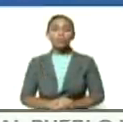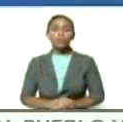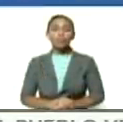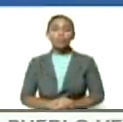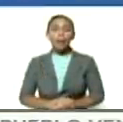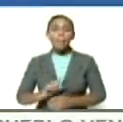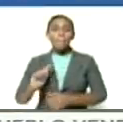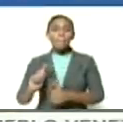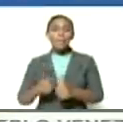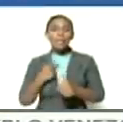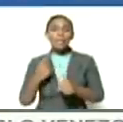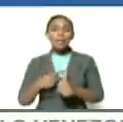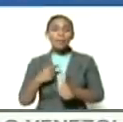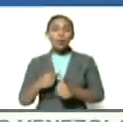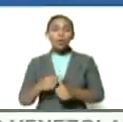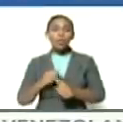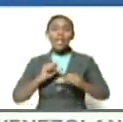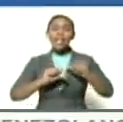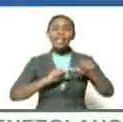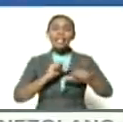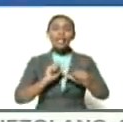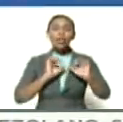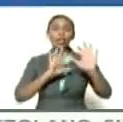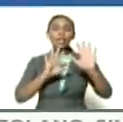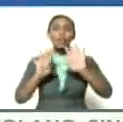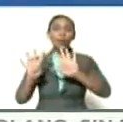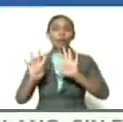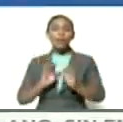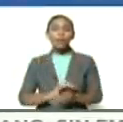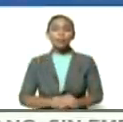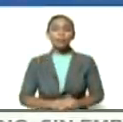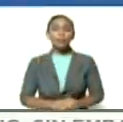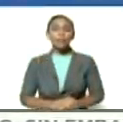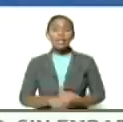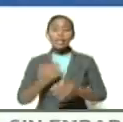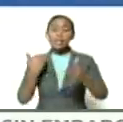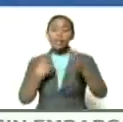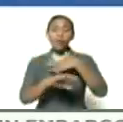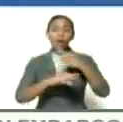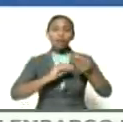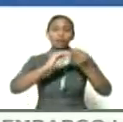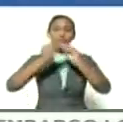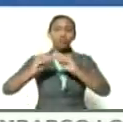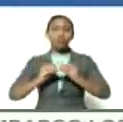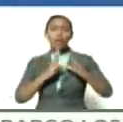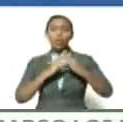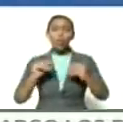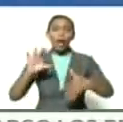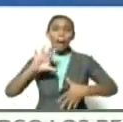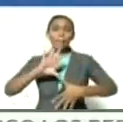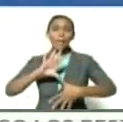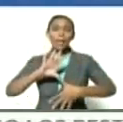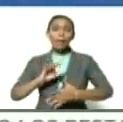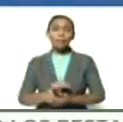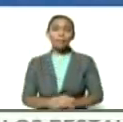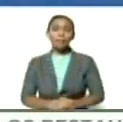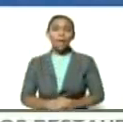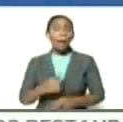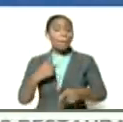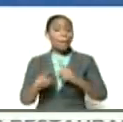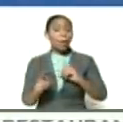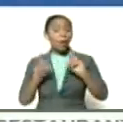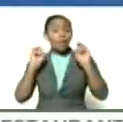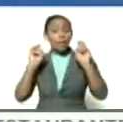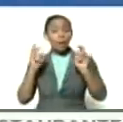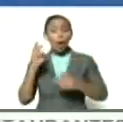principios del siglo 19 se fue gestando en toda américa pero en el caso